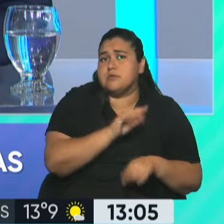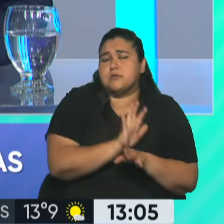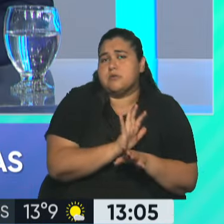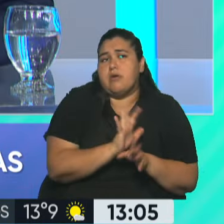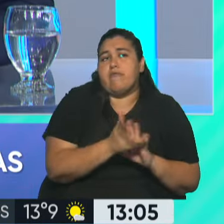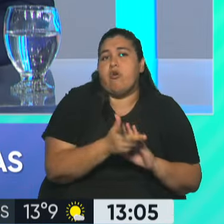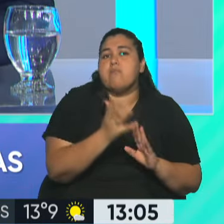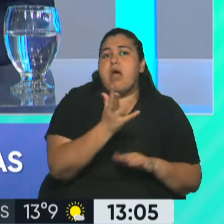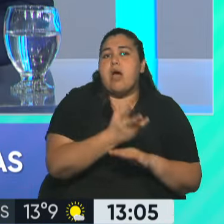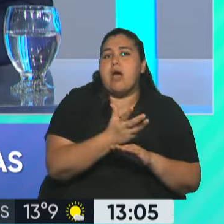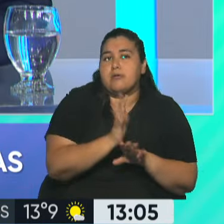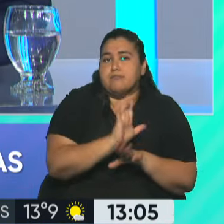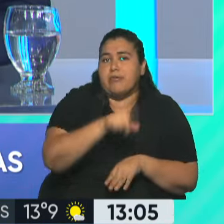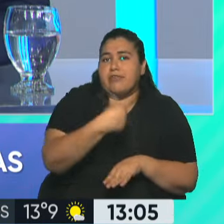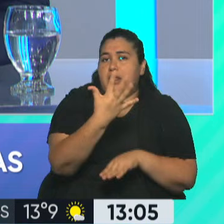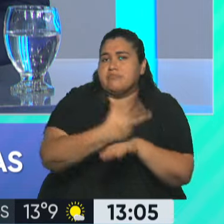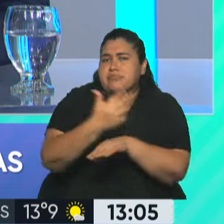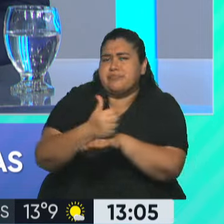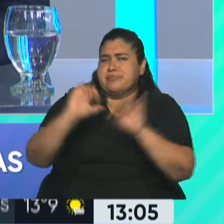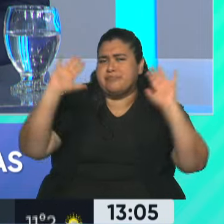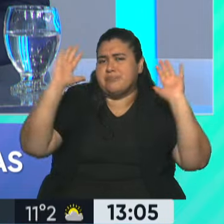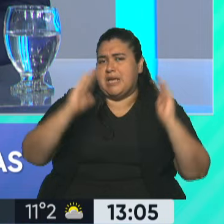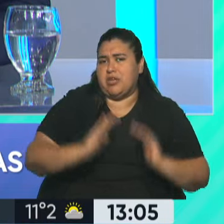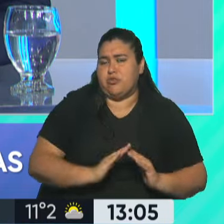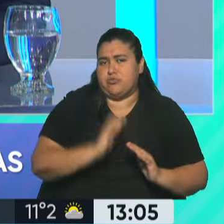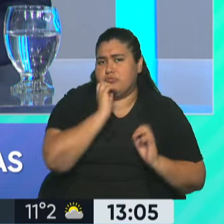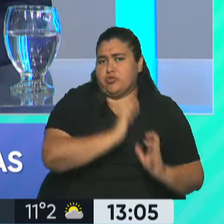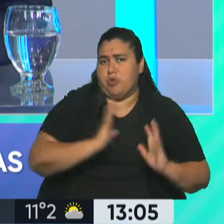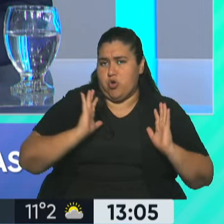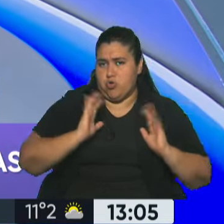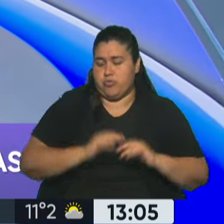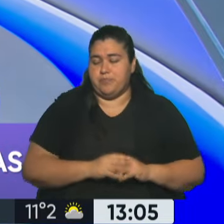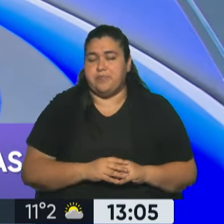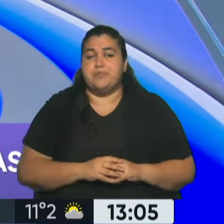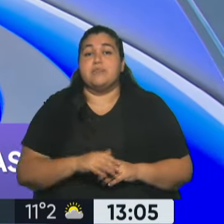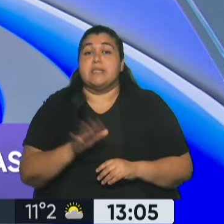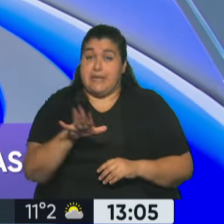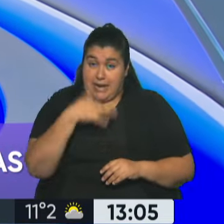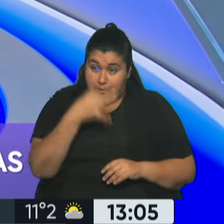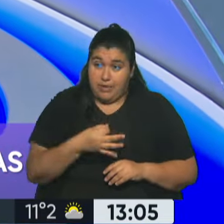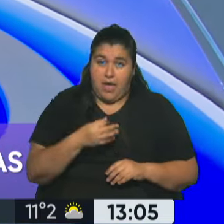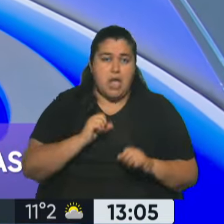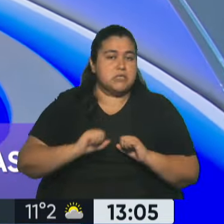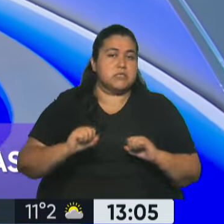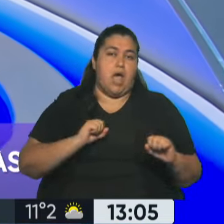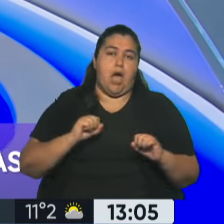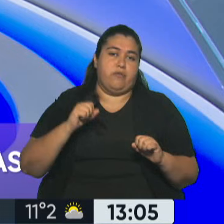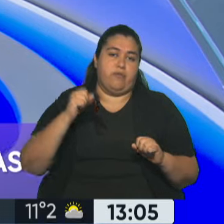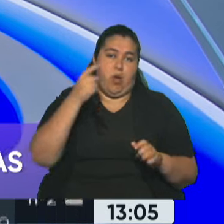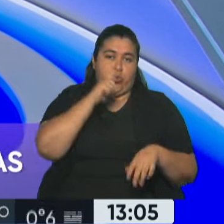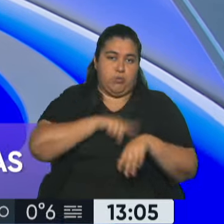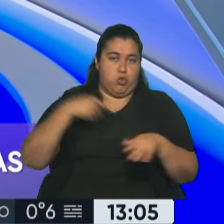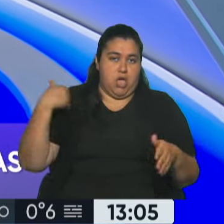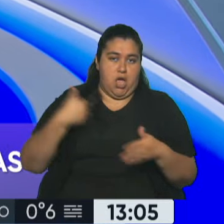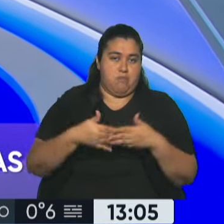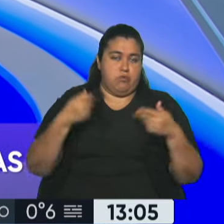por la aplicación de esta resolución. Lamentablemente hay muchas estafas porque es muy sencillo hacerlo, ¿no?